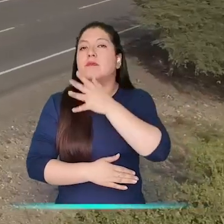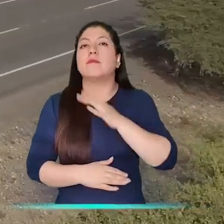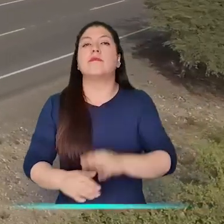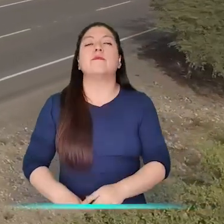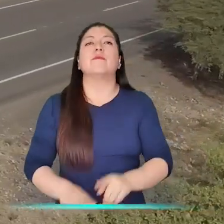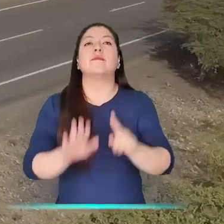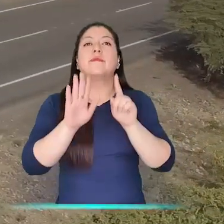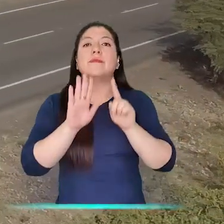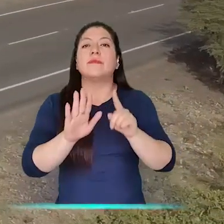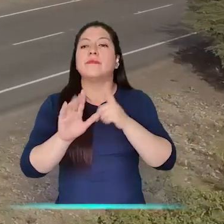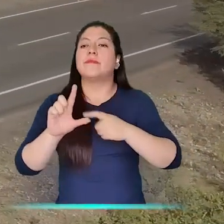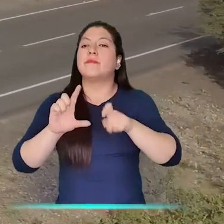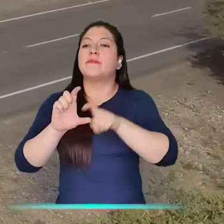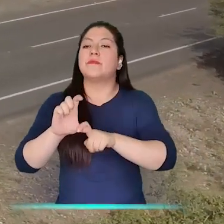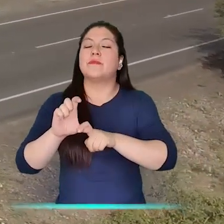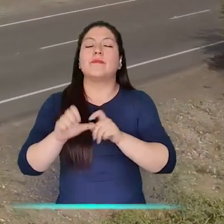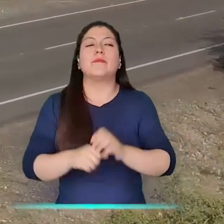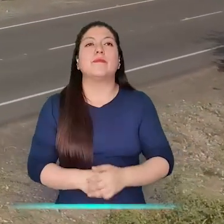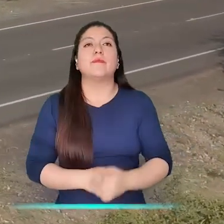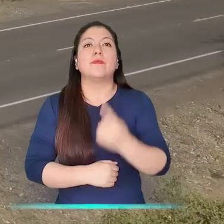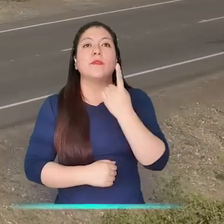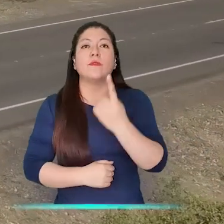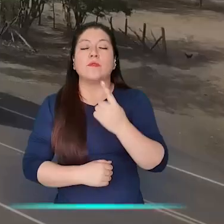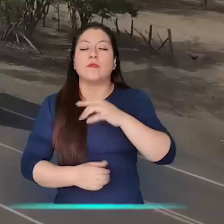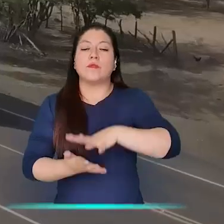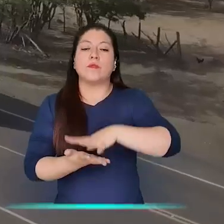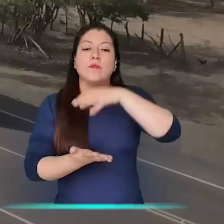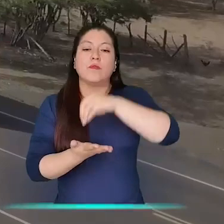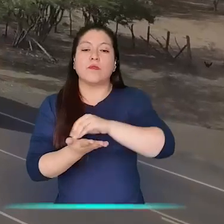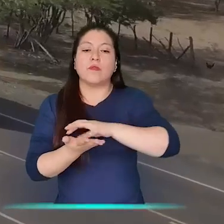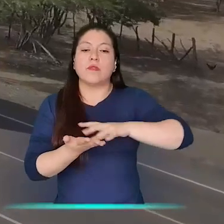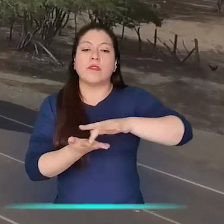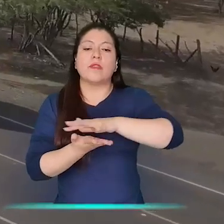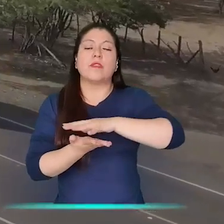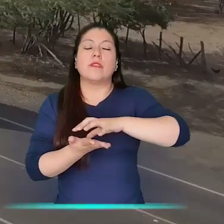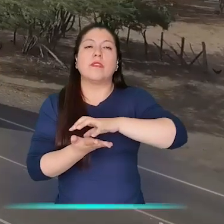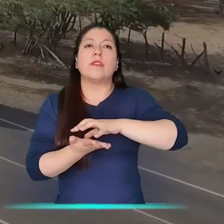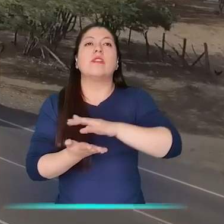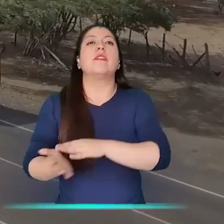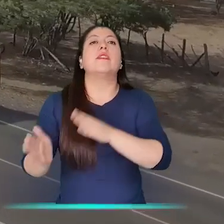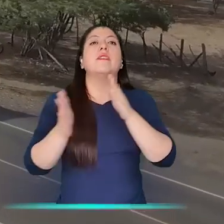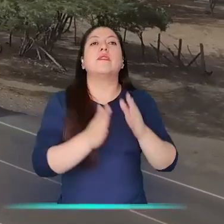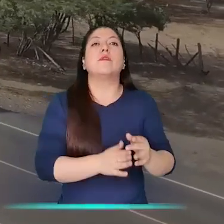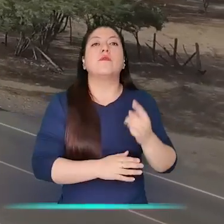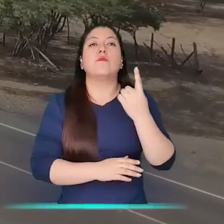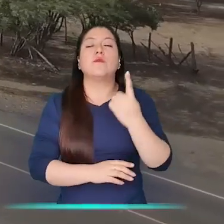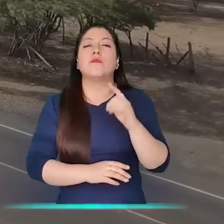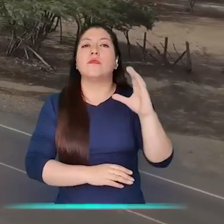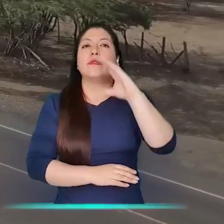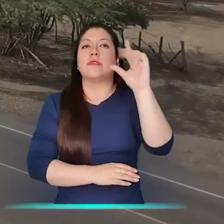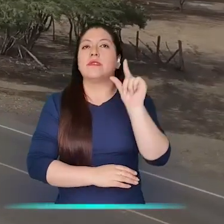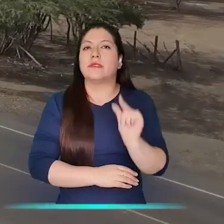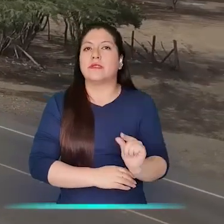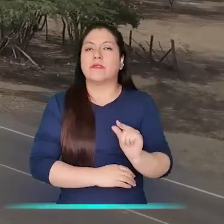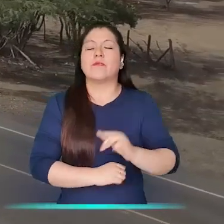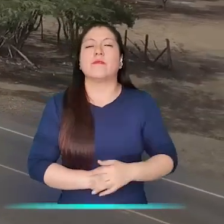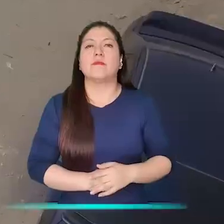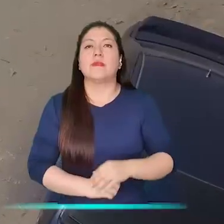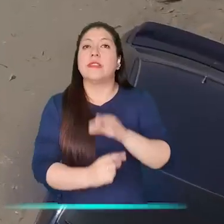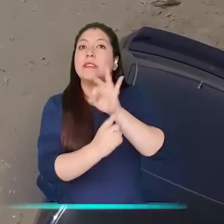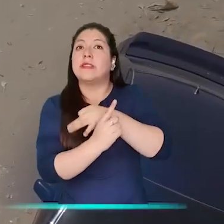Norte de Santander, 6 de La Guajira, 1 del Atlántico y 2 del Cesar.